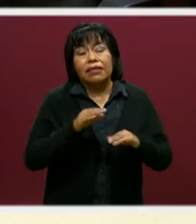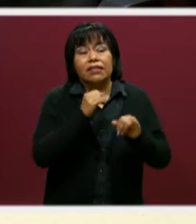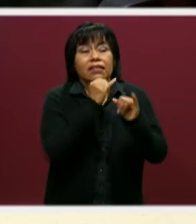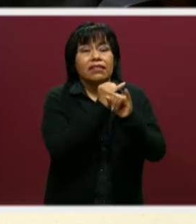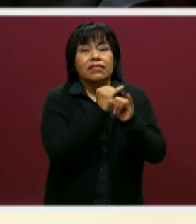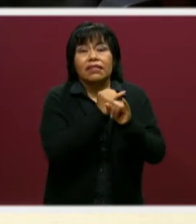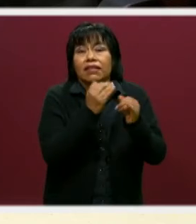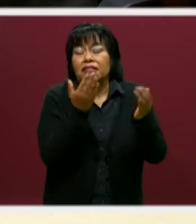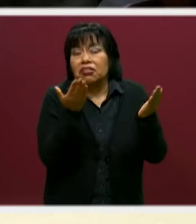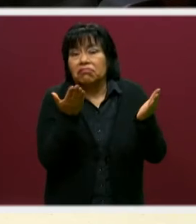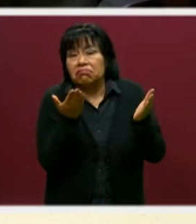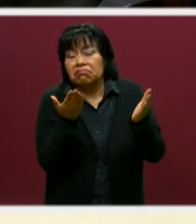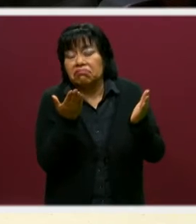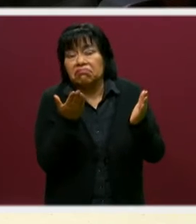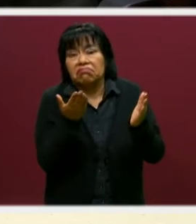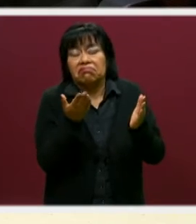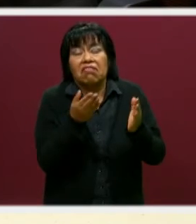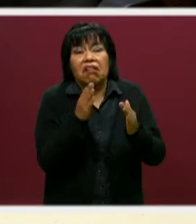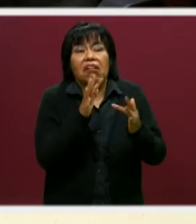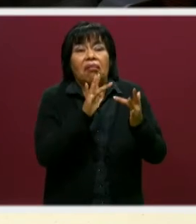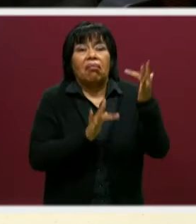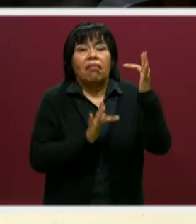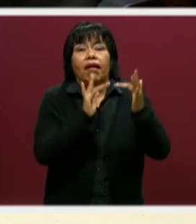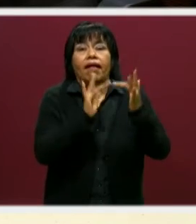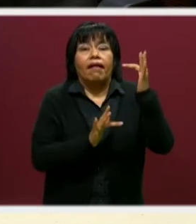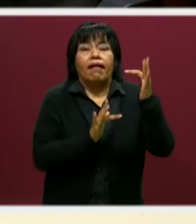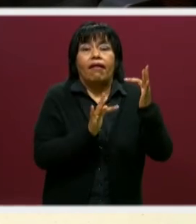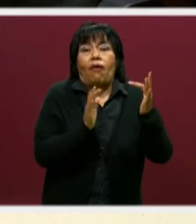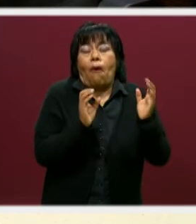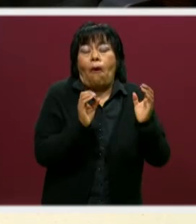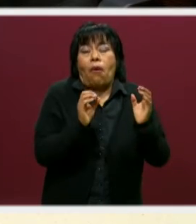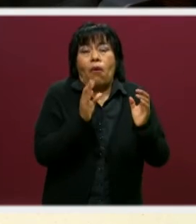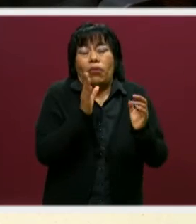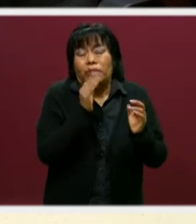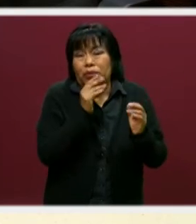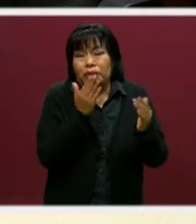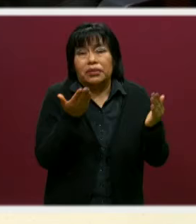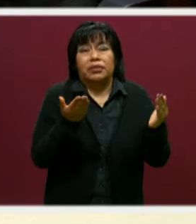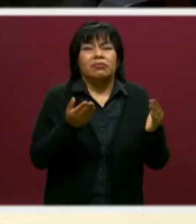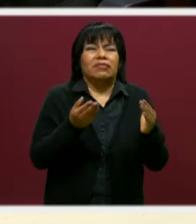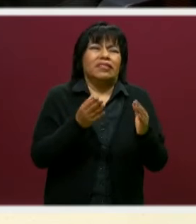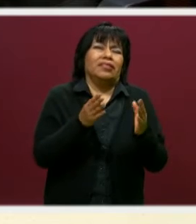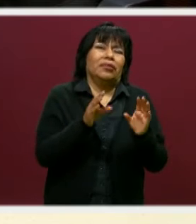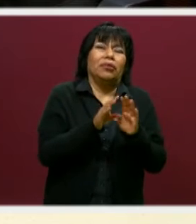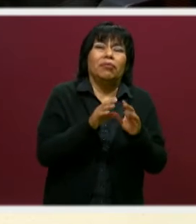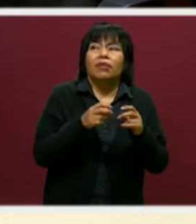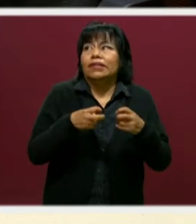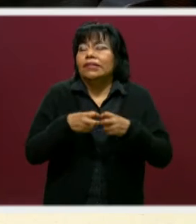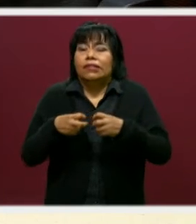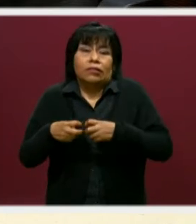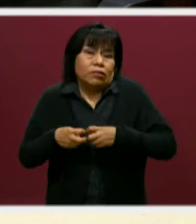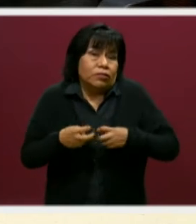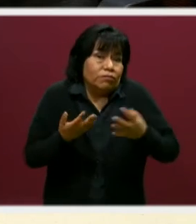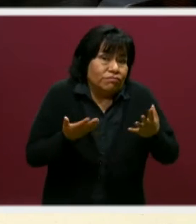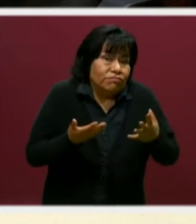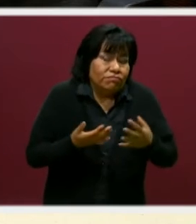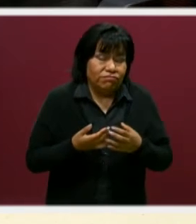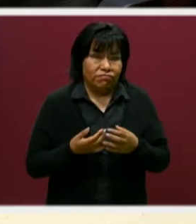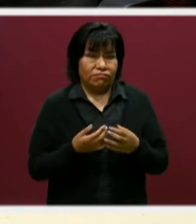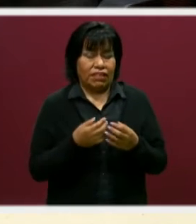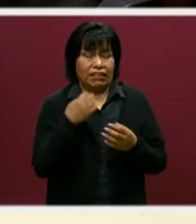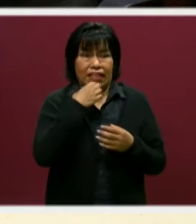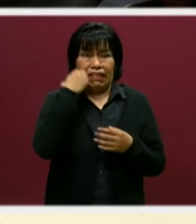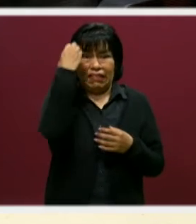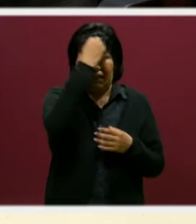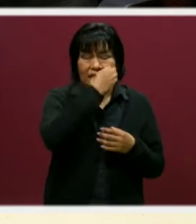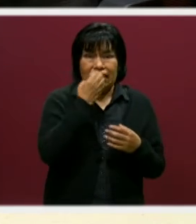pero a lo mejor es un internet deficiente o que de repente baja mucho y te da como el nervio que estés en un examen y que